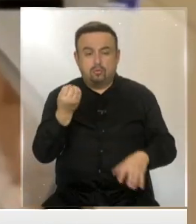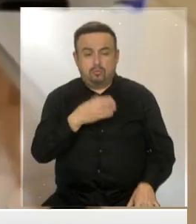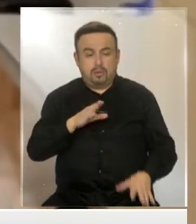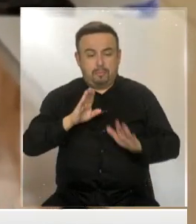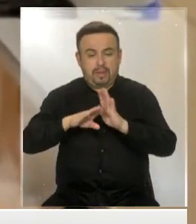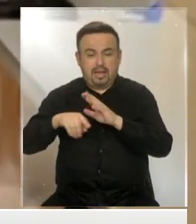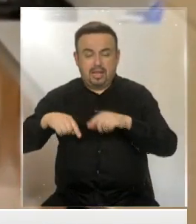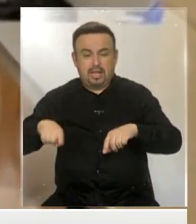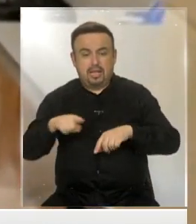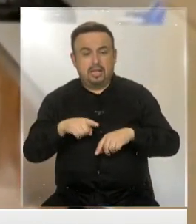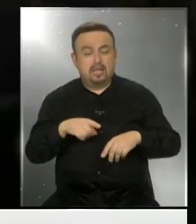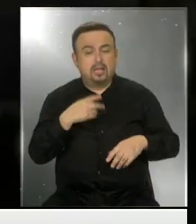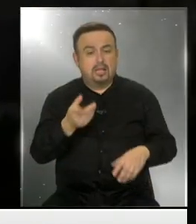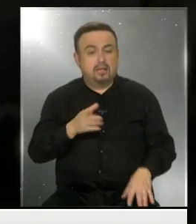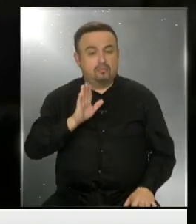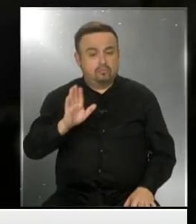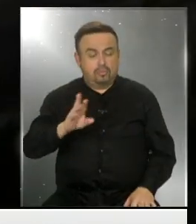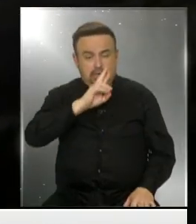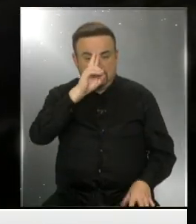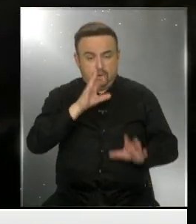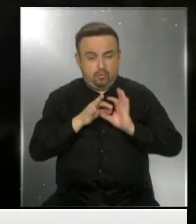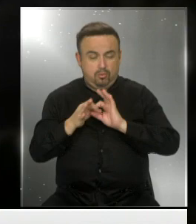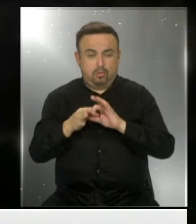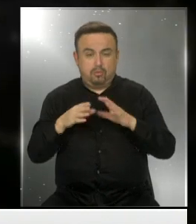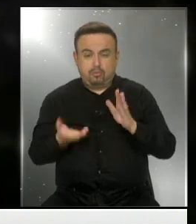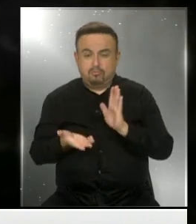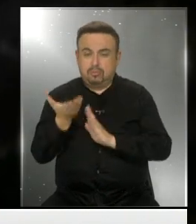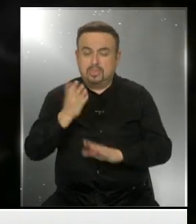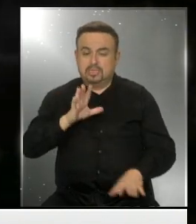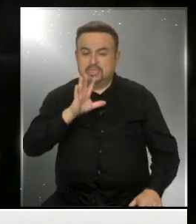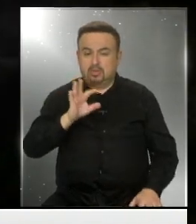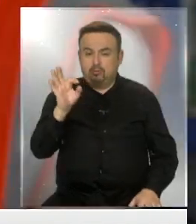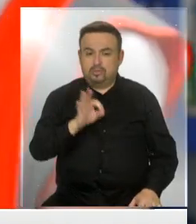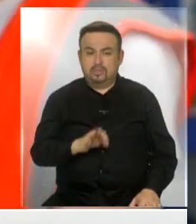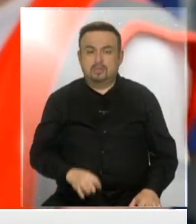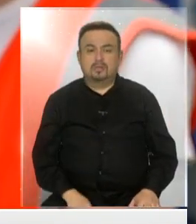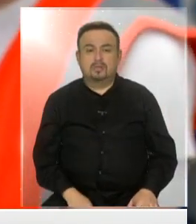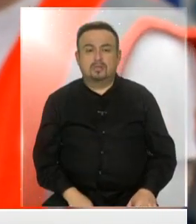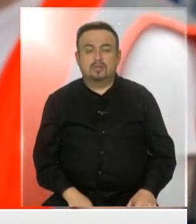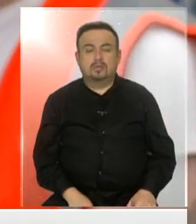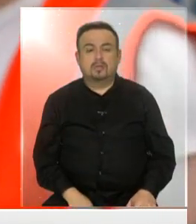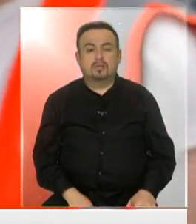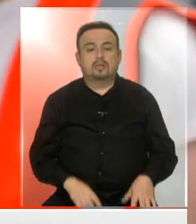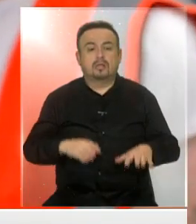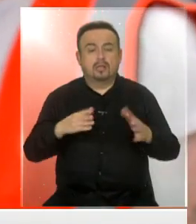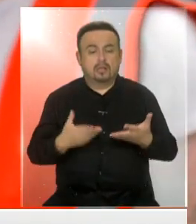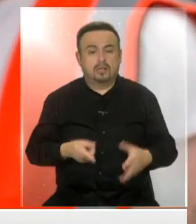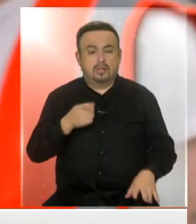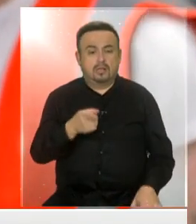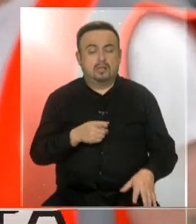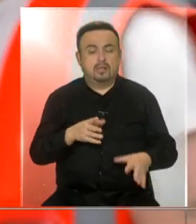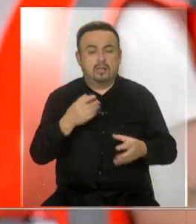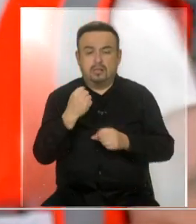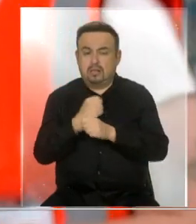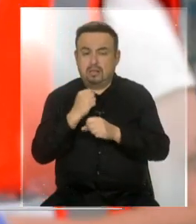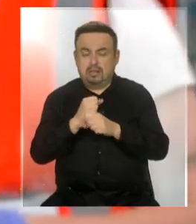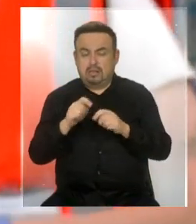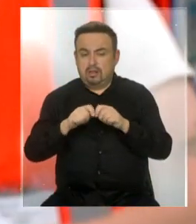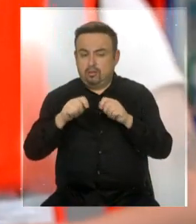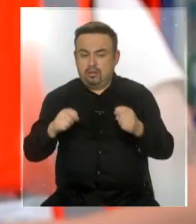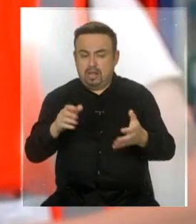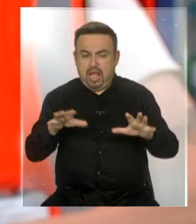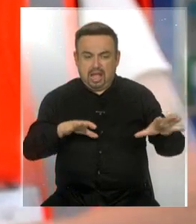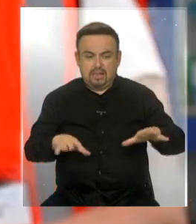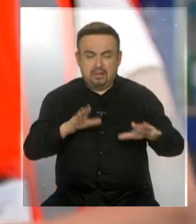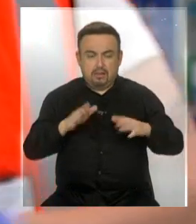que viven en la pobreza en Reino Unido aumentará en casi un 5%. Vamos a duplicar las tareas en nuestra agenda para